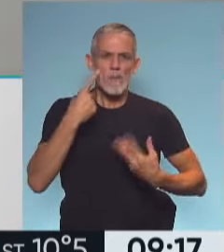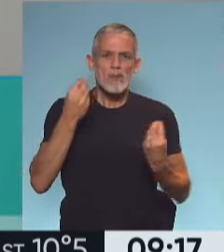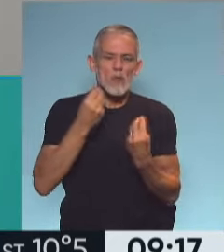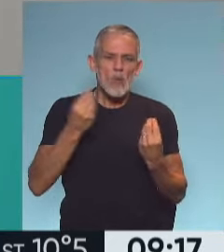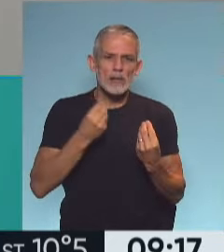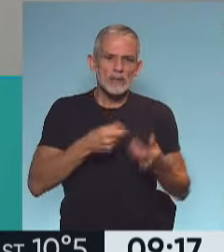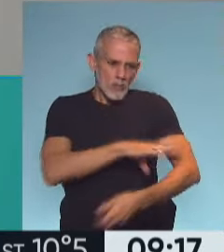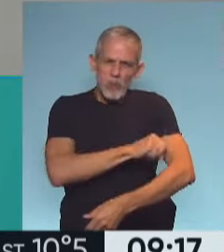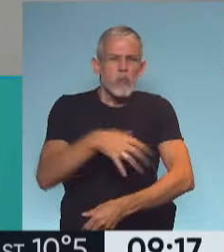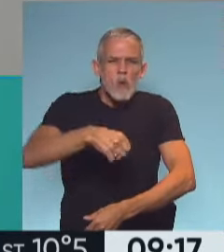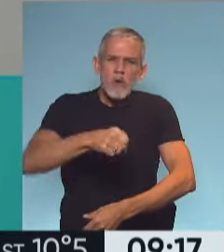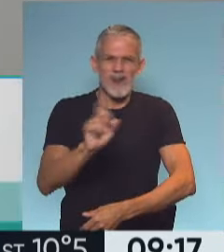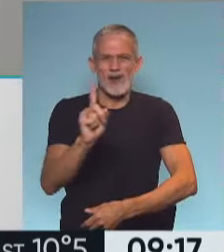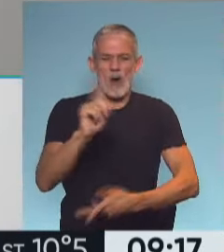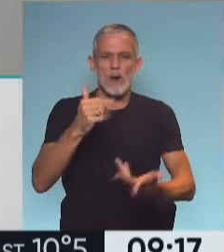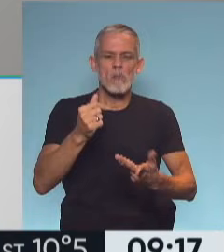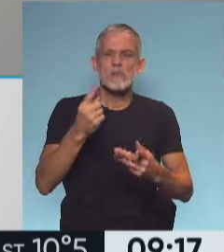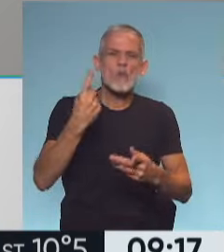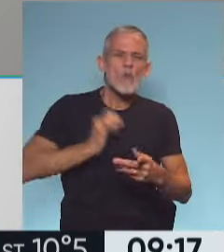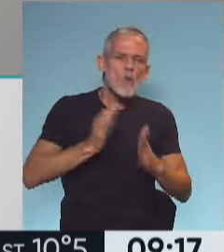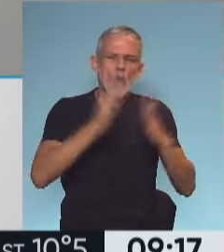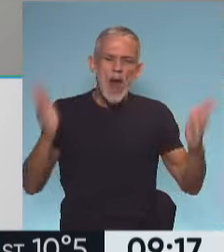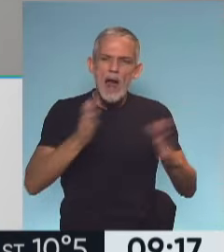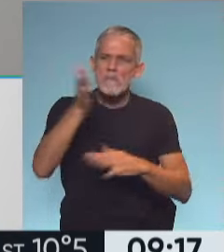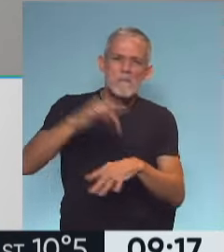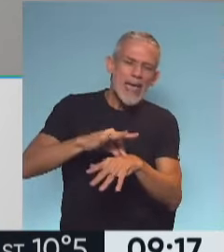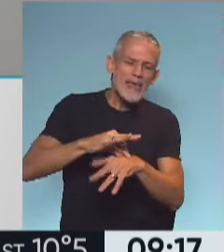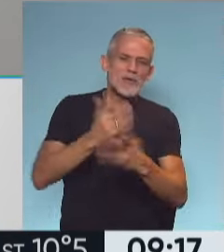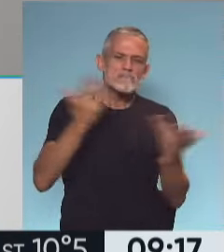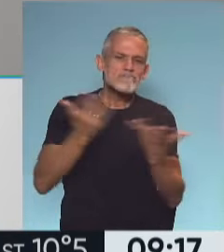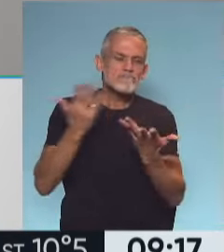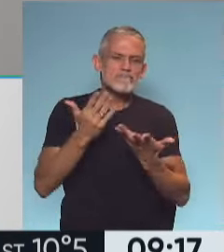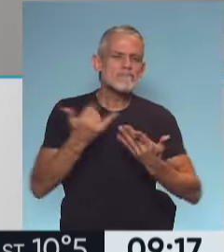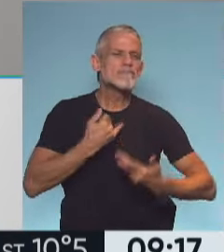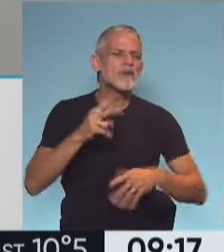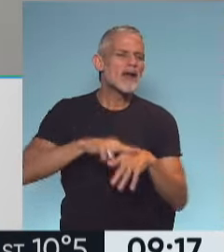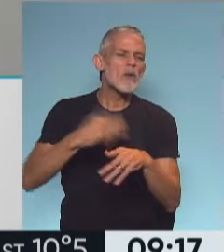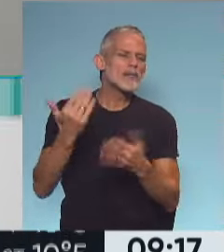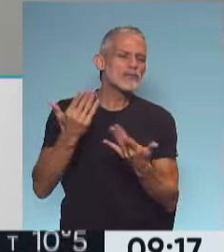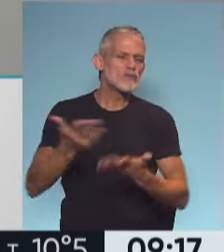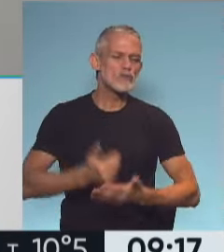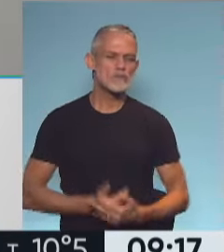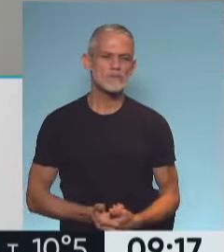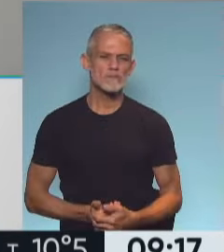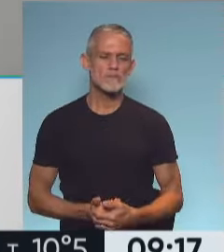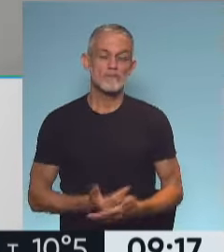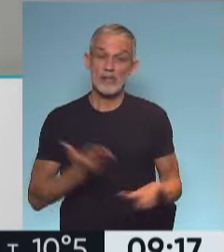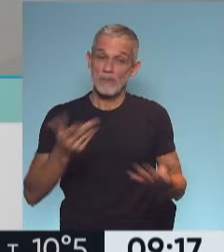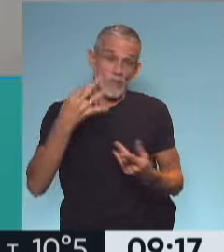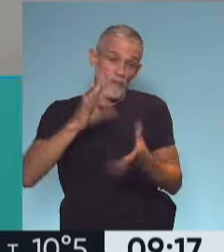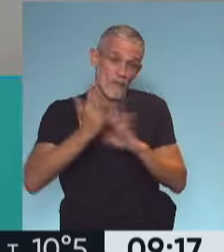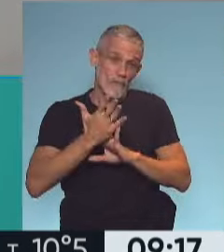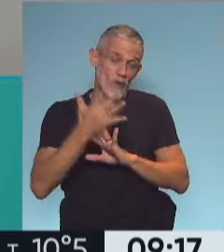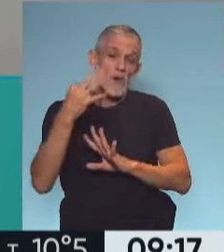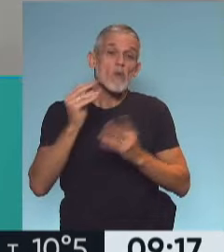importante, quizás, hacer un control anual, consultar con un médico de alguna especialidad? ¿Qué nos recomendás? Y mira, la única manera